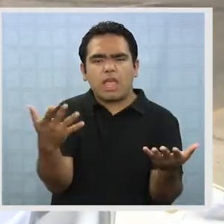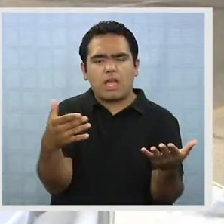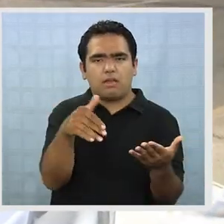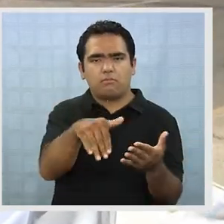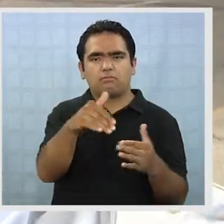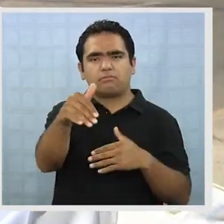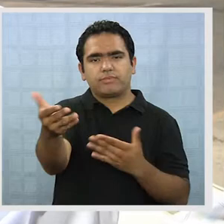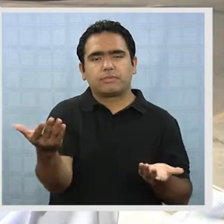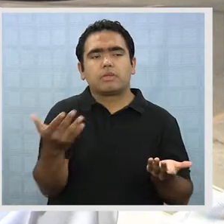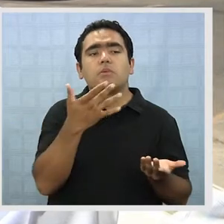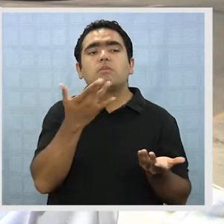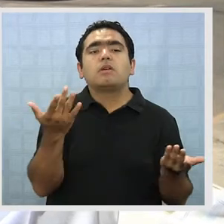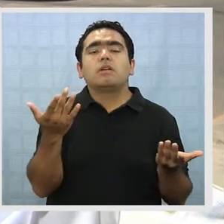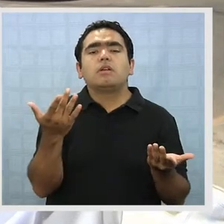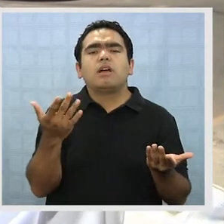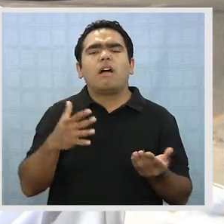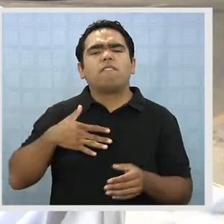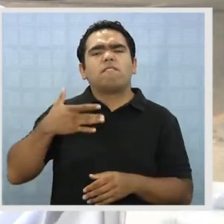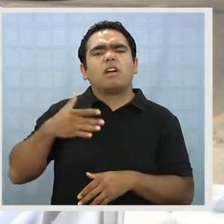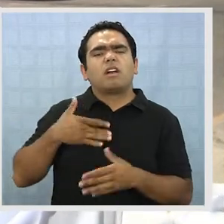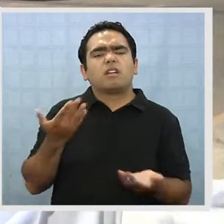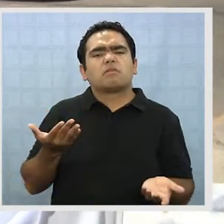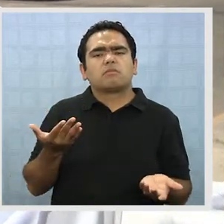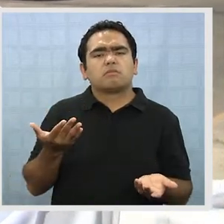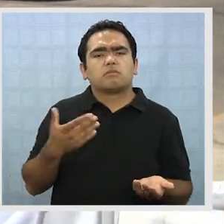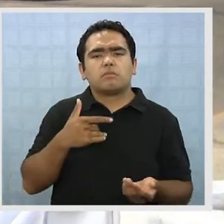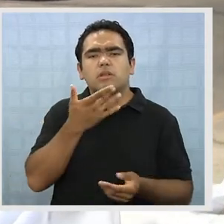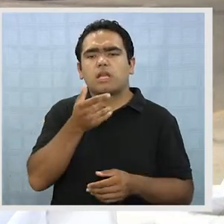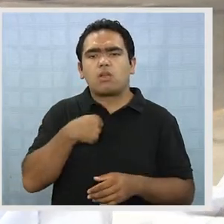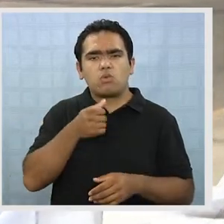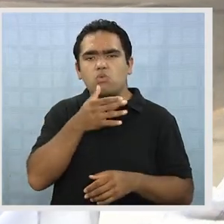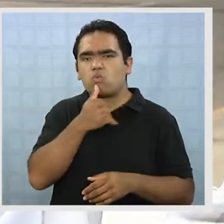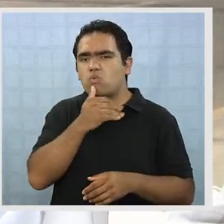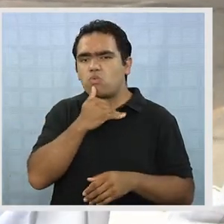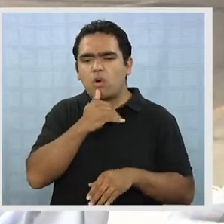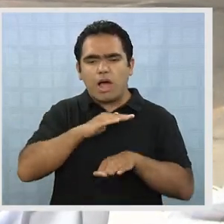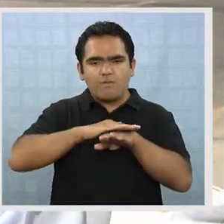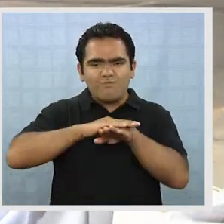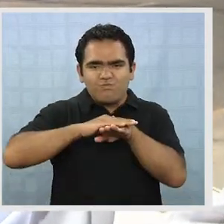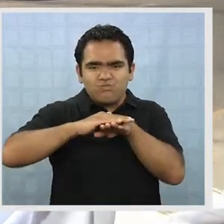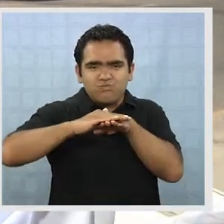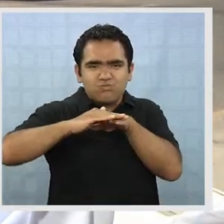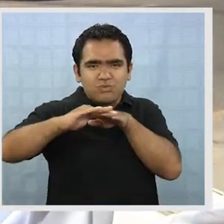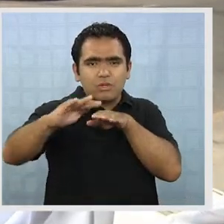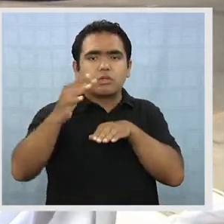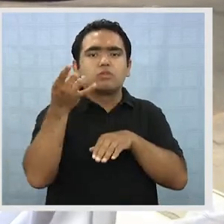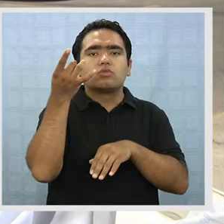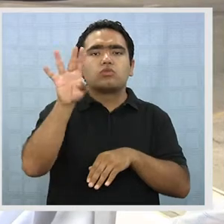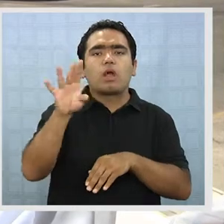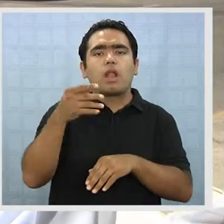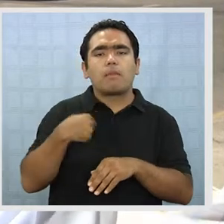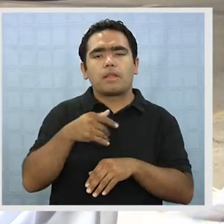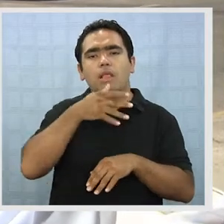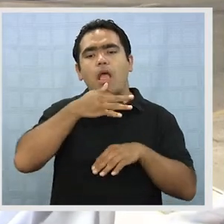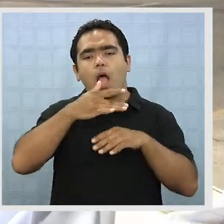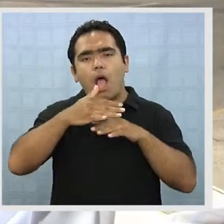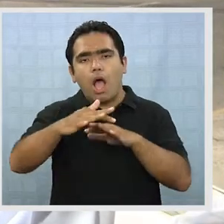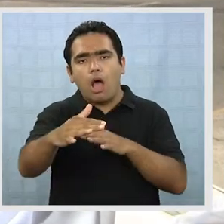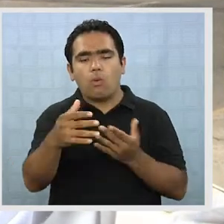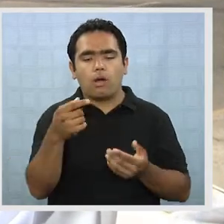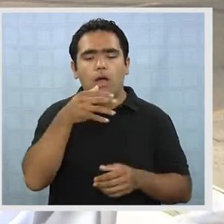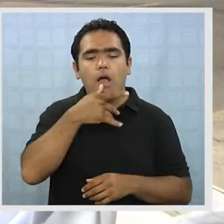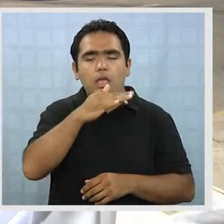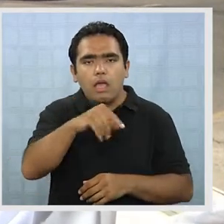porque una que no lo aplanan bien, solamente le echan agua y es agua